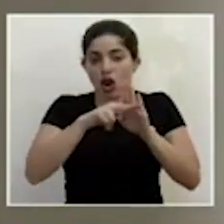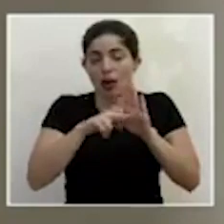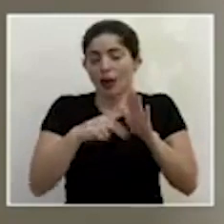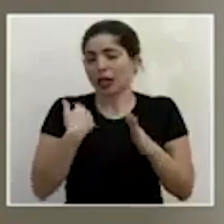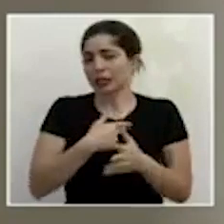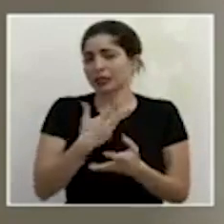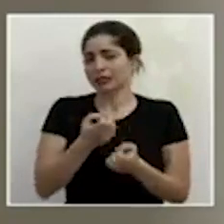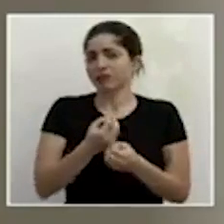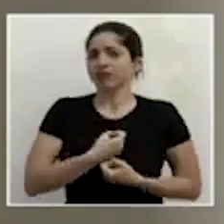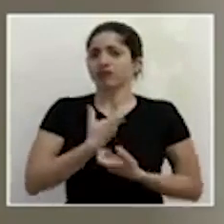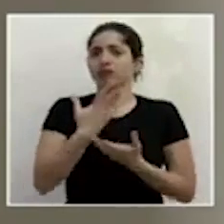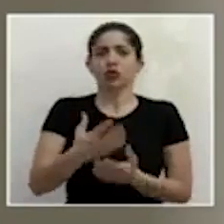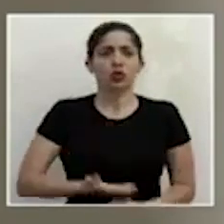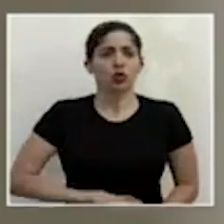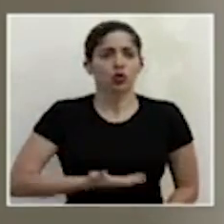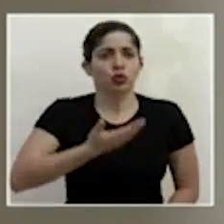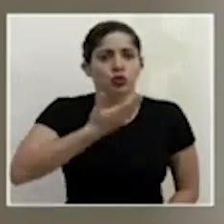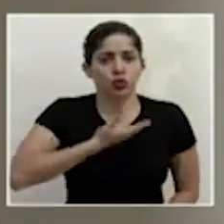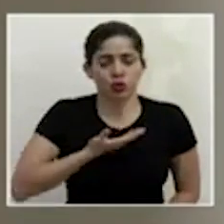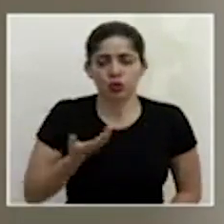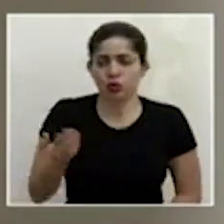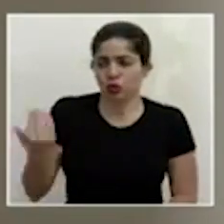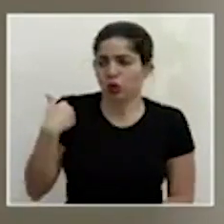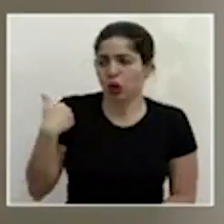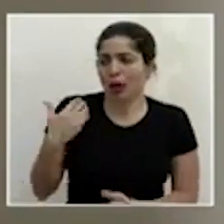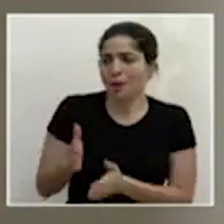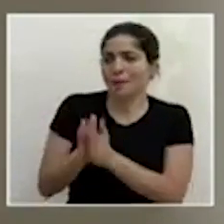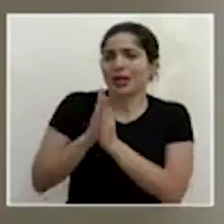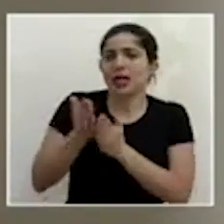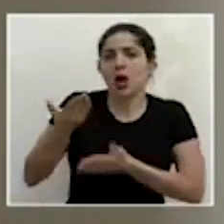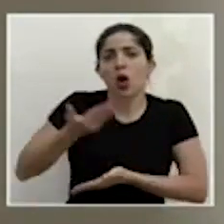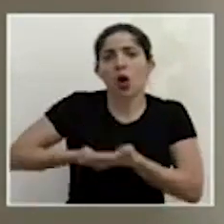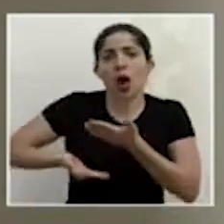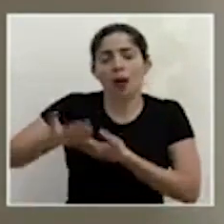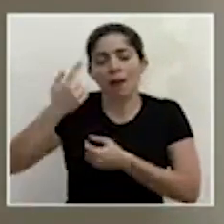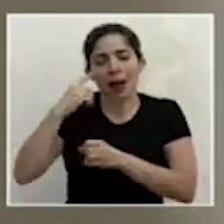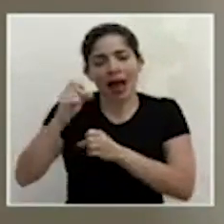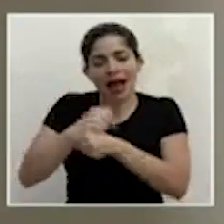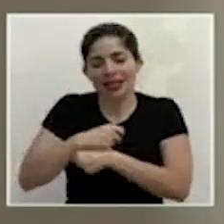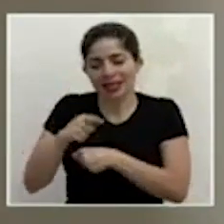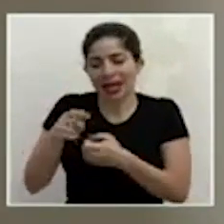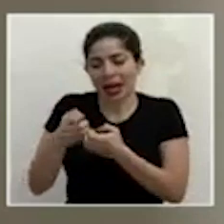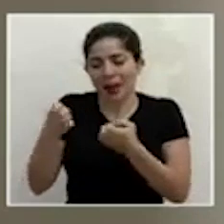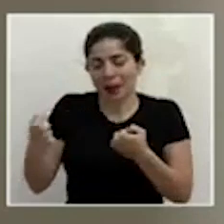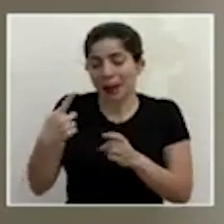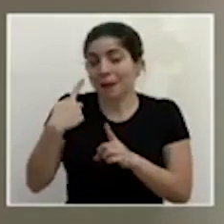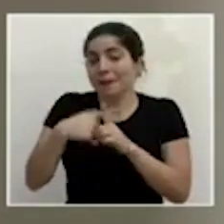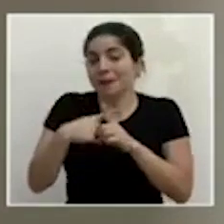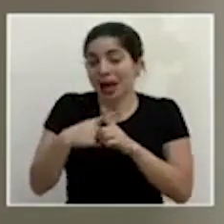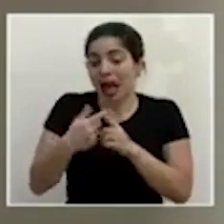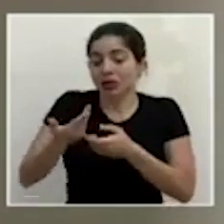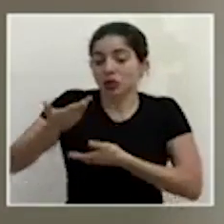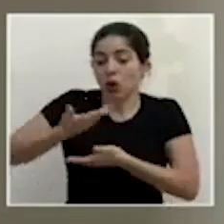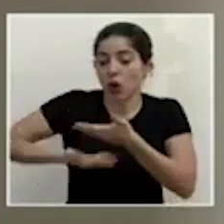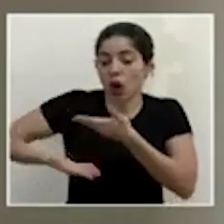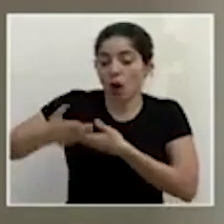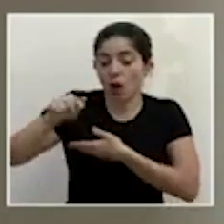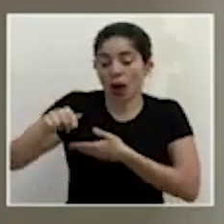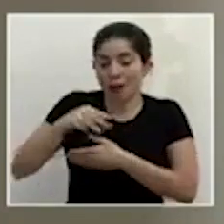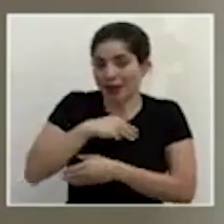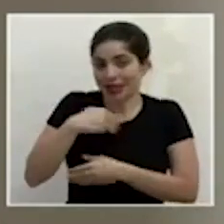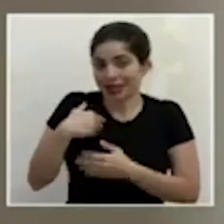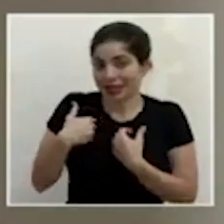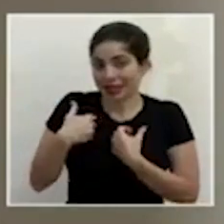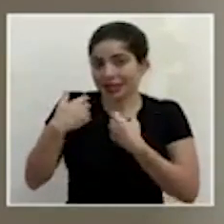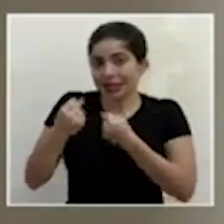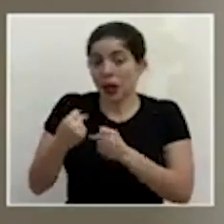nuestro orgullo de haber recibido la solicitud de colaboración para elaborar estas herramientas y colaborarle tanto al Ministerio de Salud